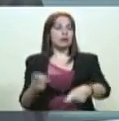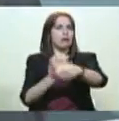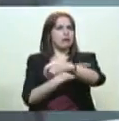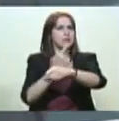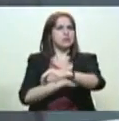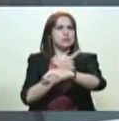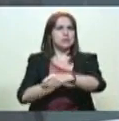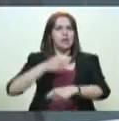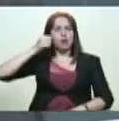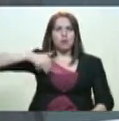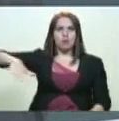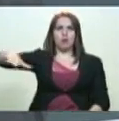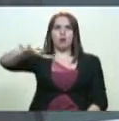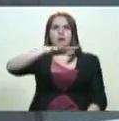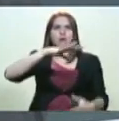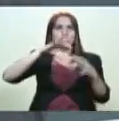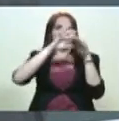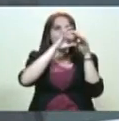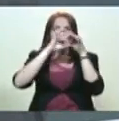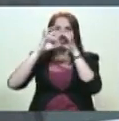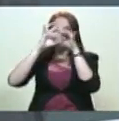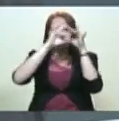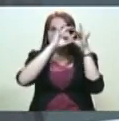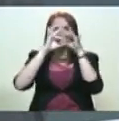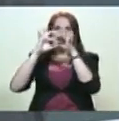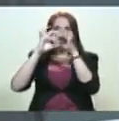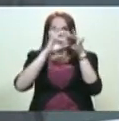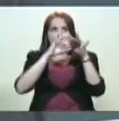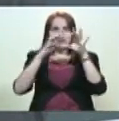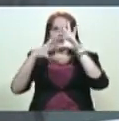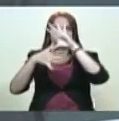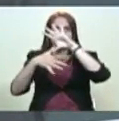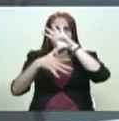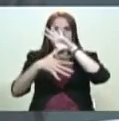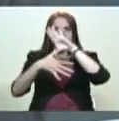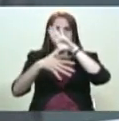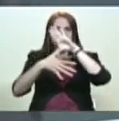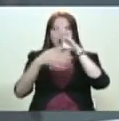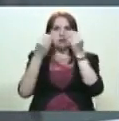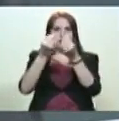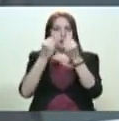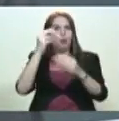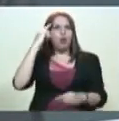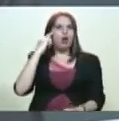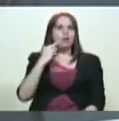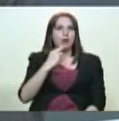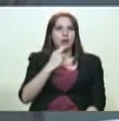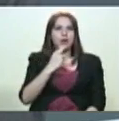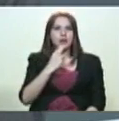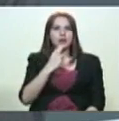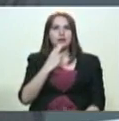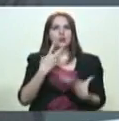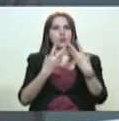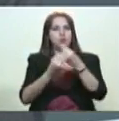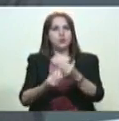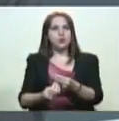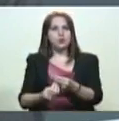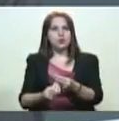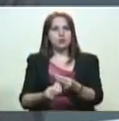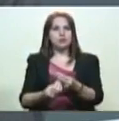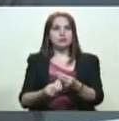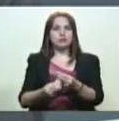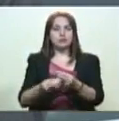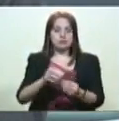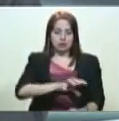pueblos no la podrán retirar jamás. La hermandad latinoamericana y particularmente la hermandad bolivariana entre los países, las naciones que